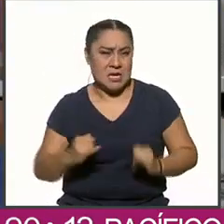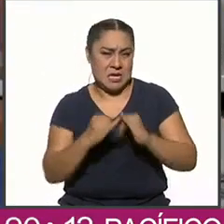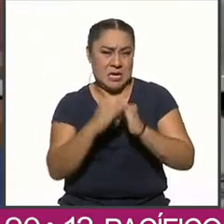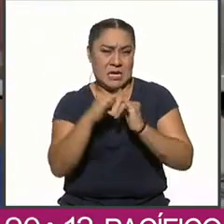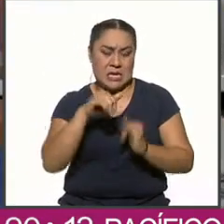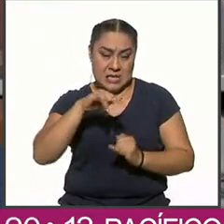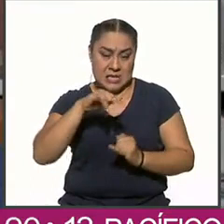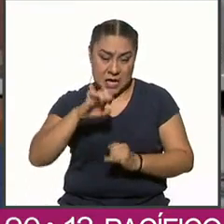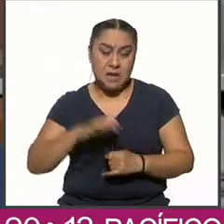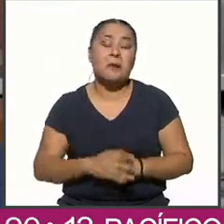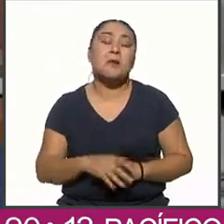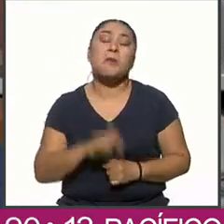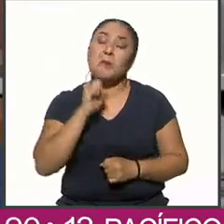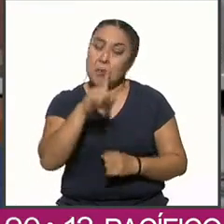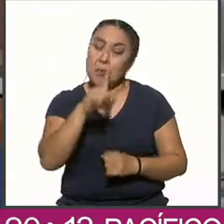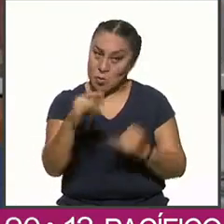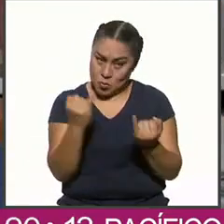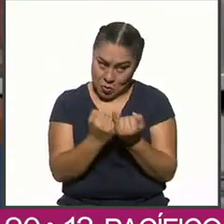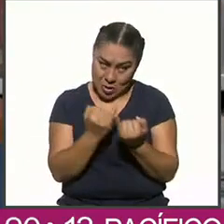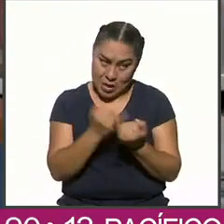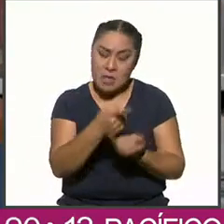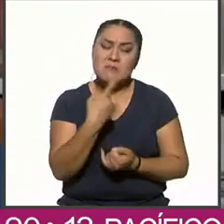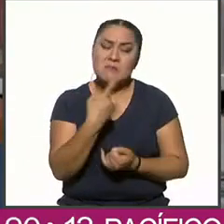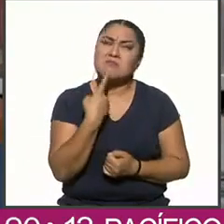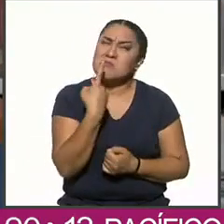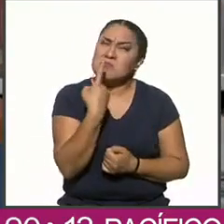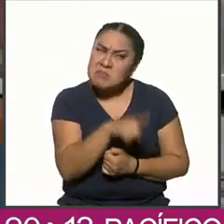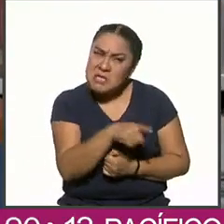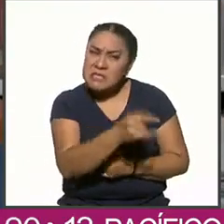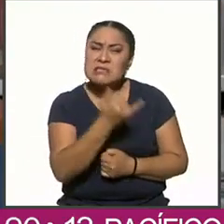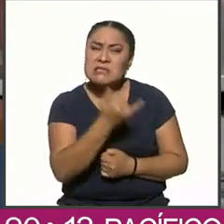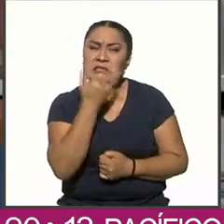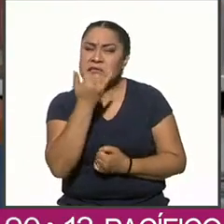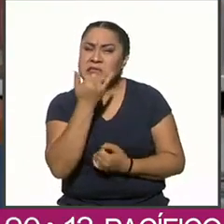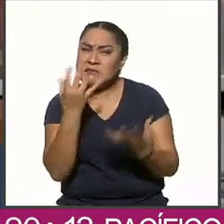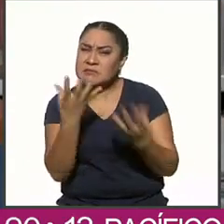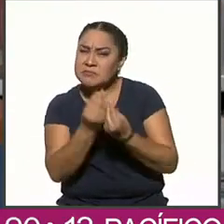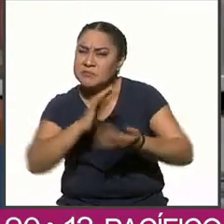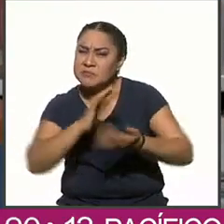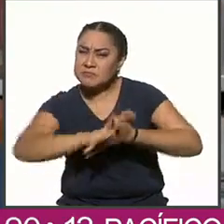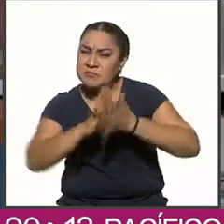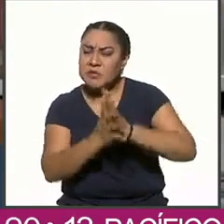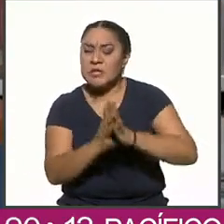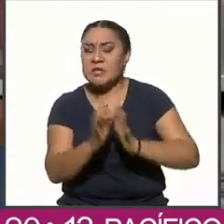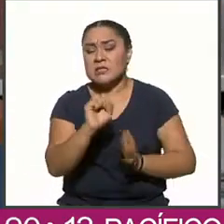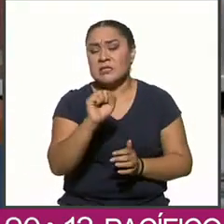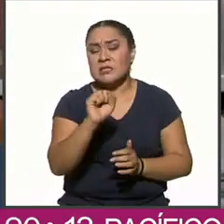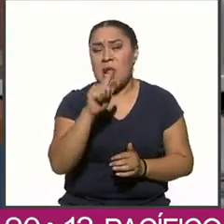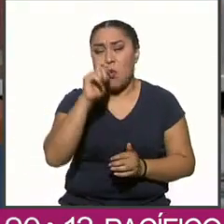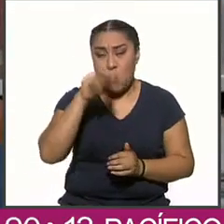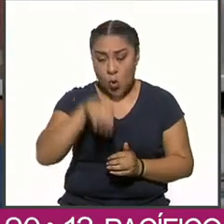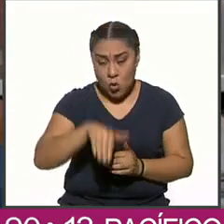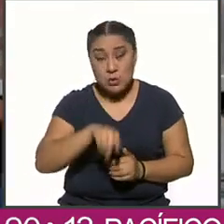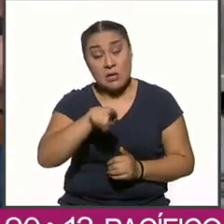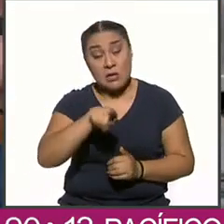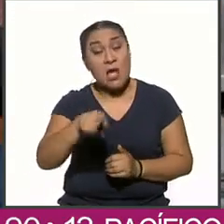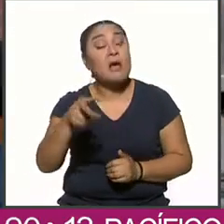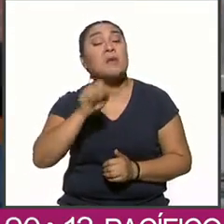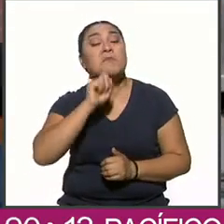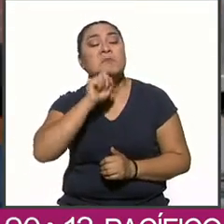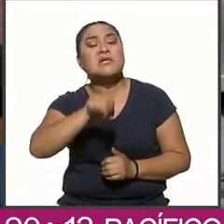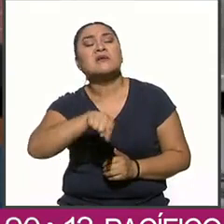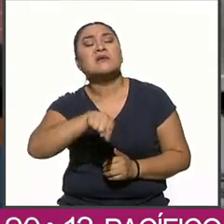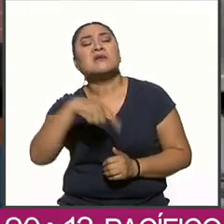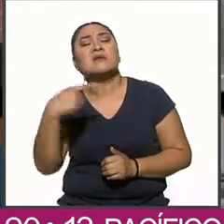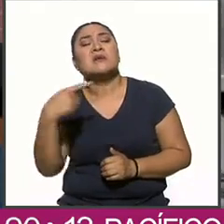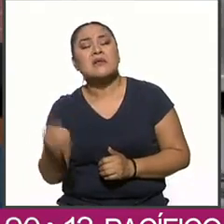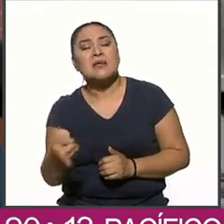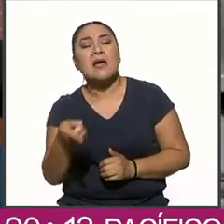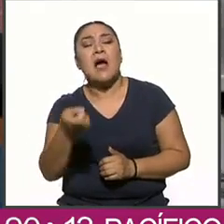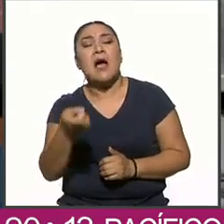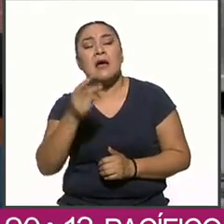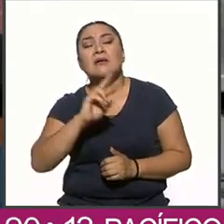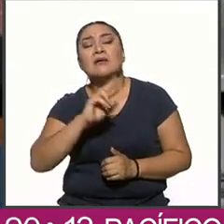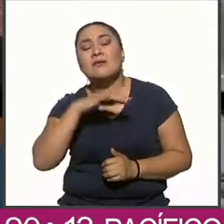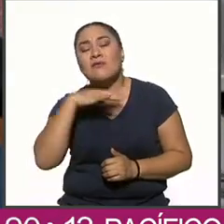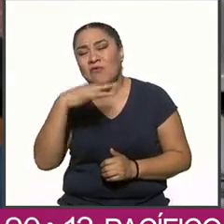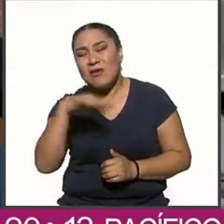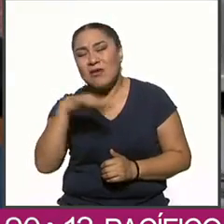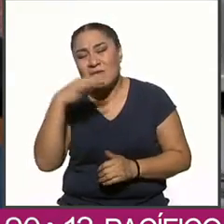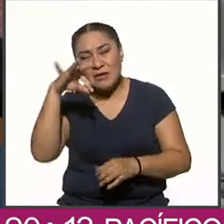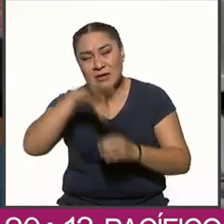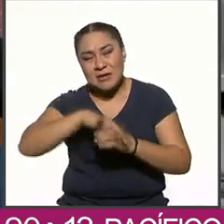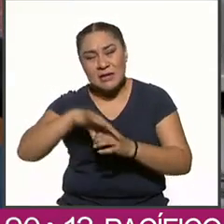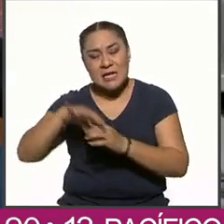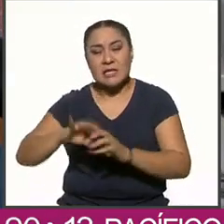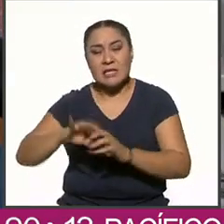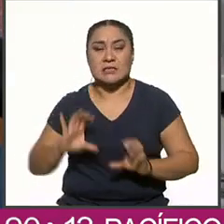También fue acusado de mantener vínculos con Mansur Salomón, quien estuvo relacionado con el fraude electoral en